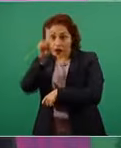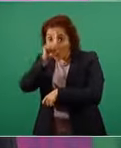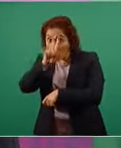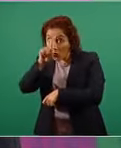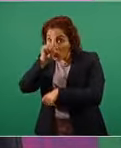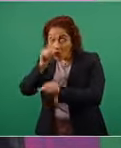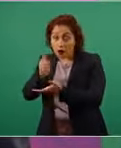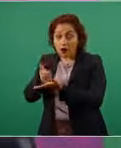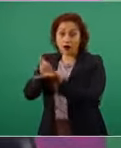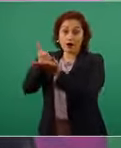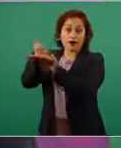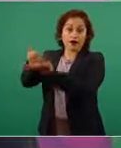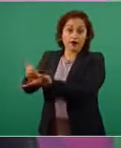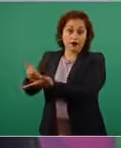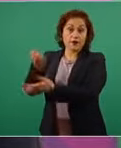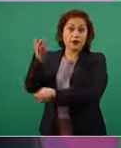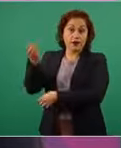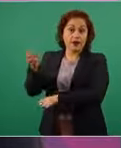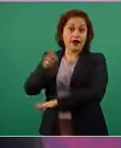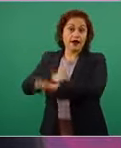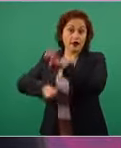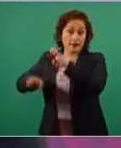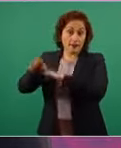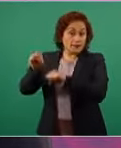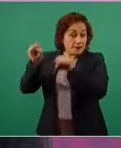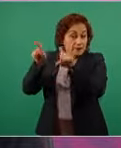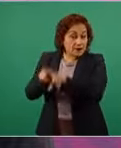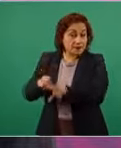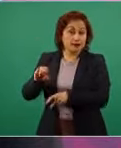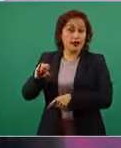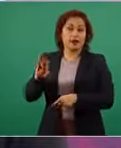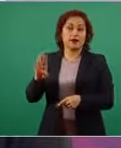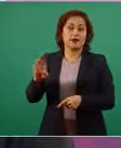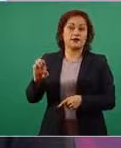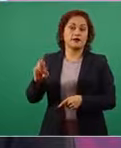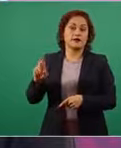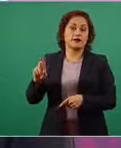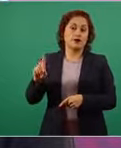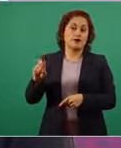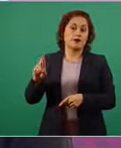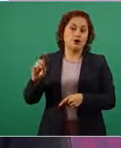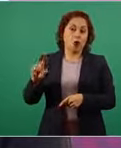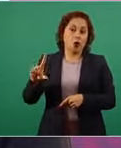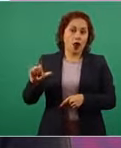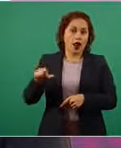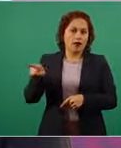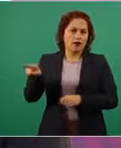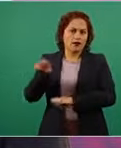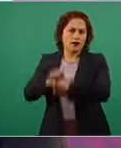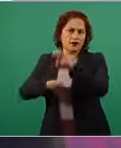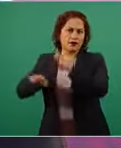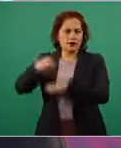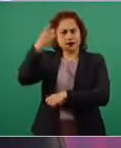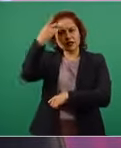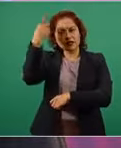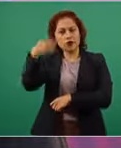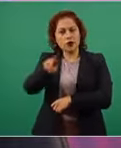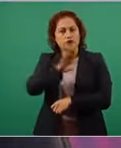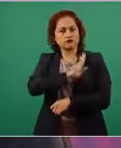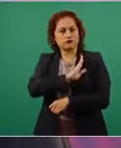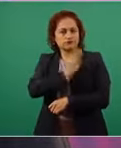de Iberdrola una empresa española que